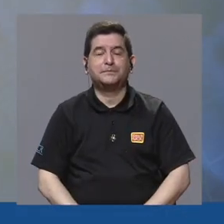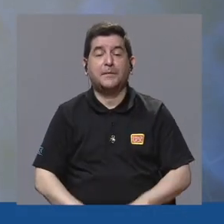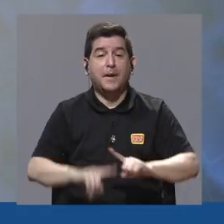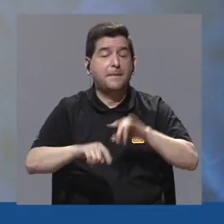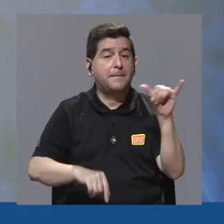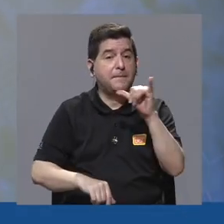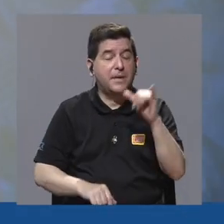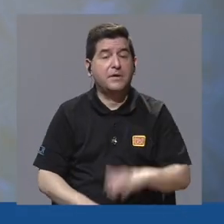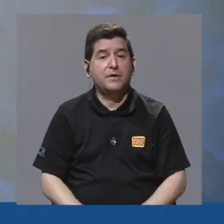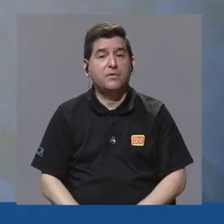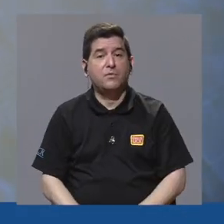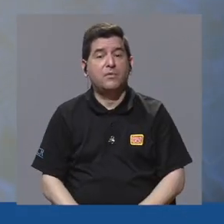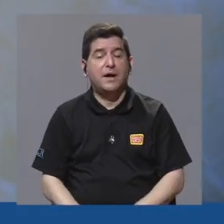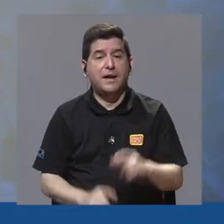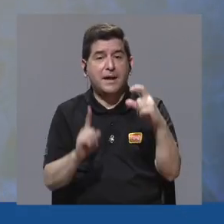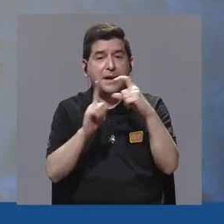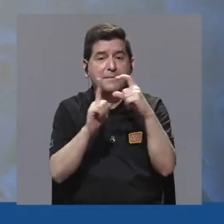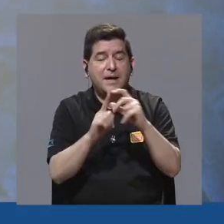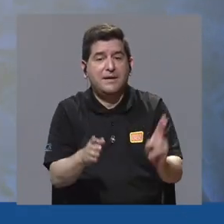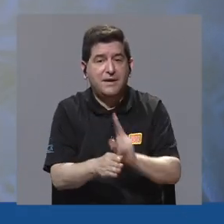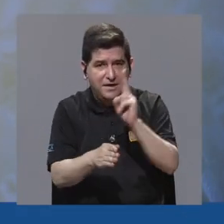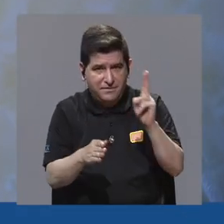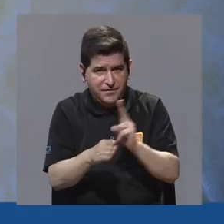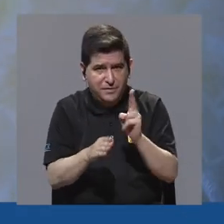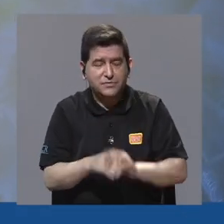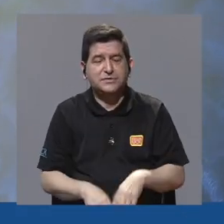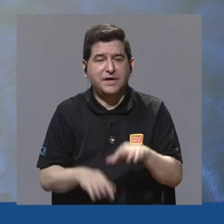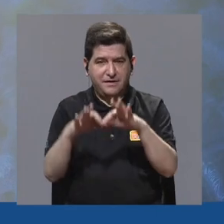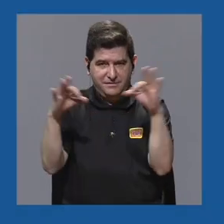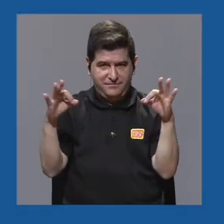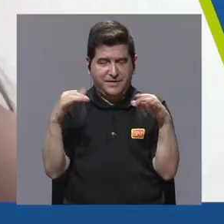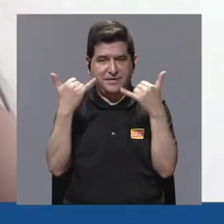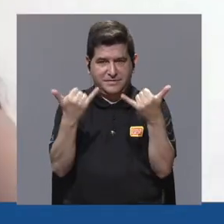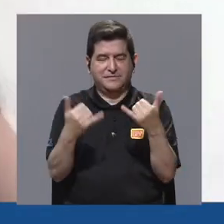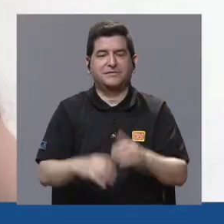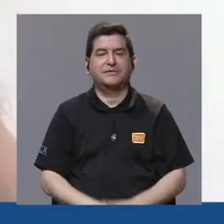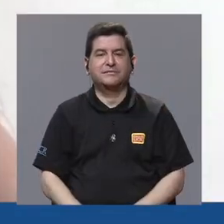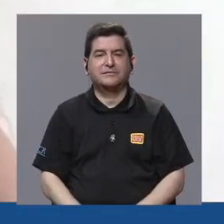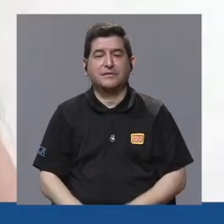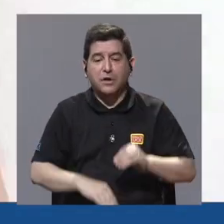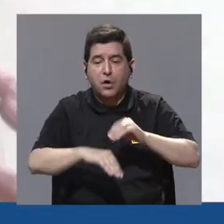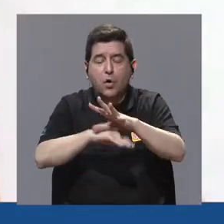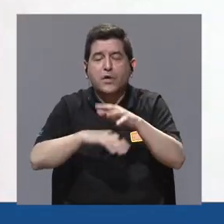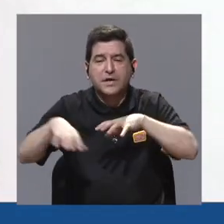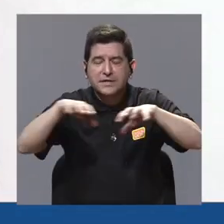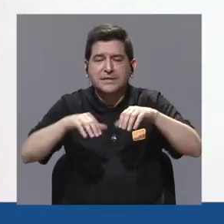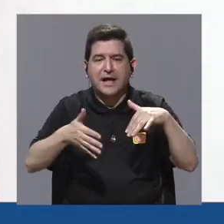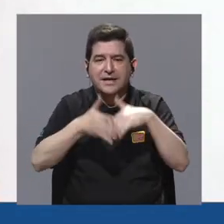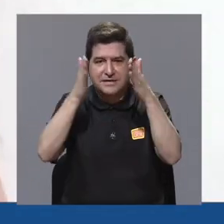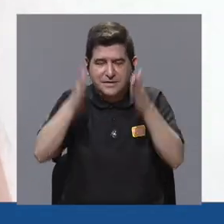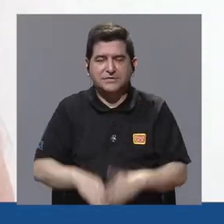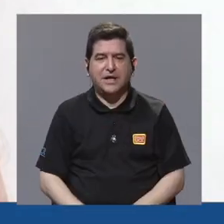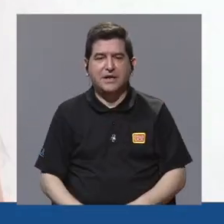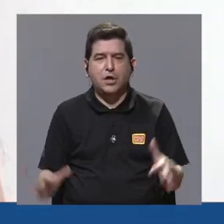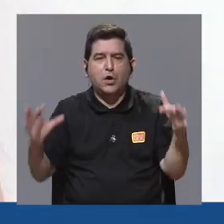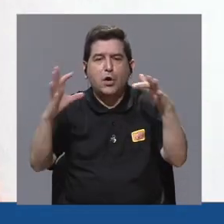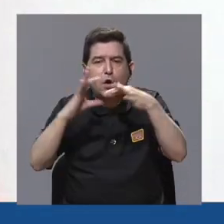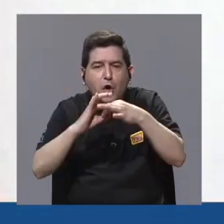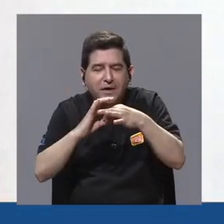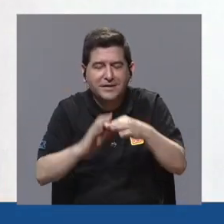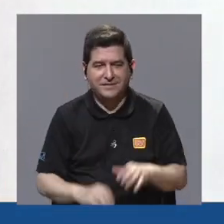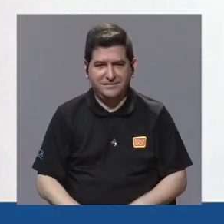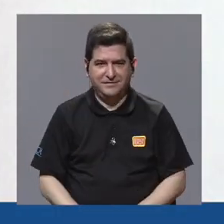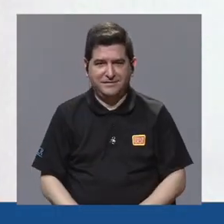Pero también definiremos la palabra que utilizó en esta frase. Orientar la movilidad estudiantil y conectar